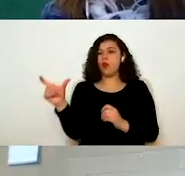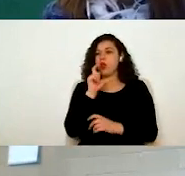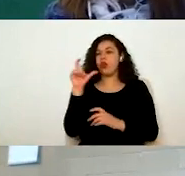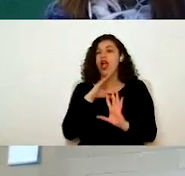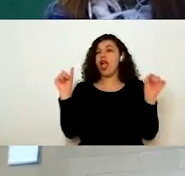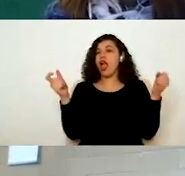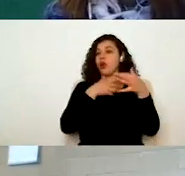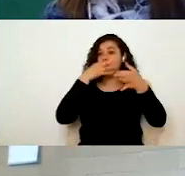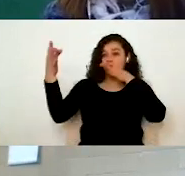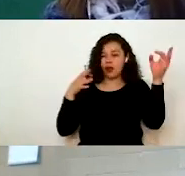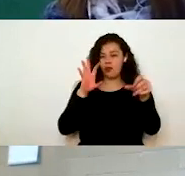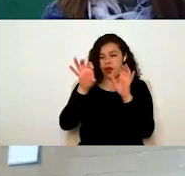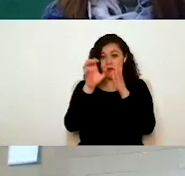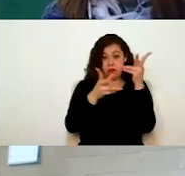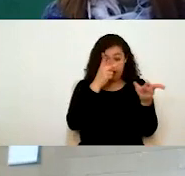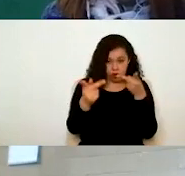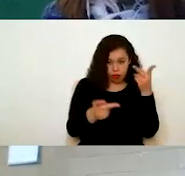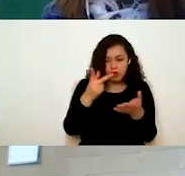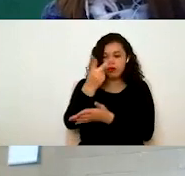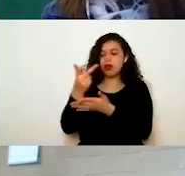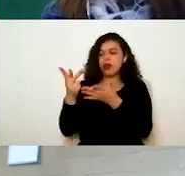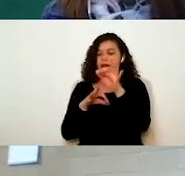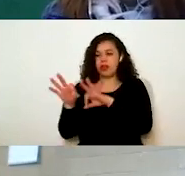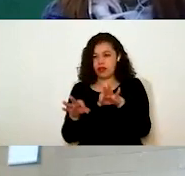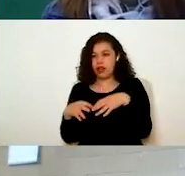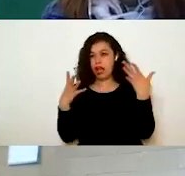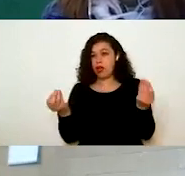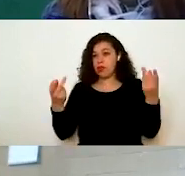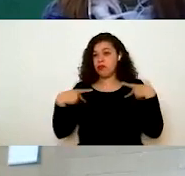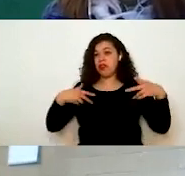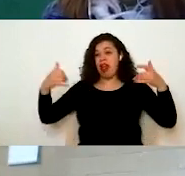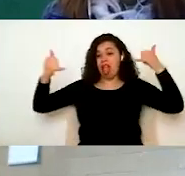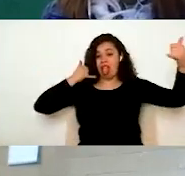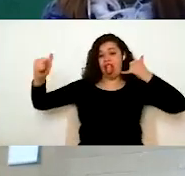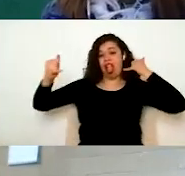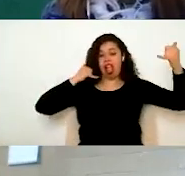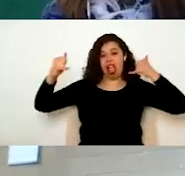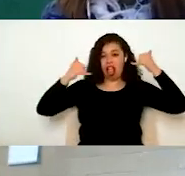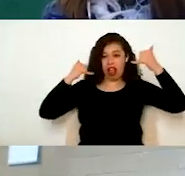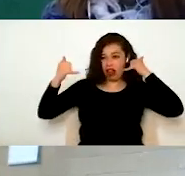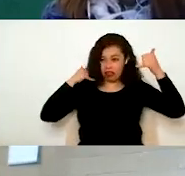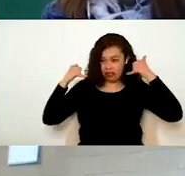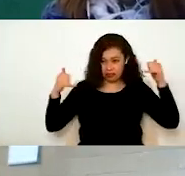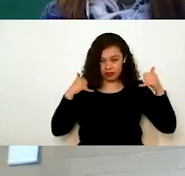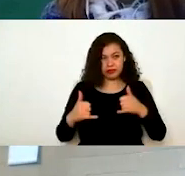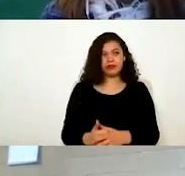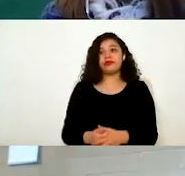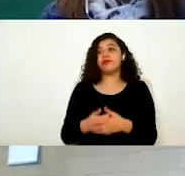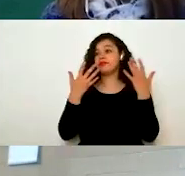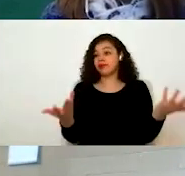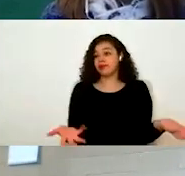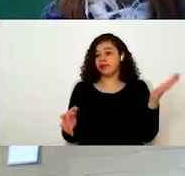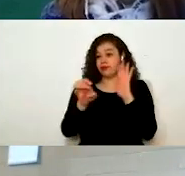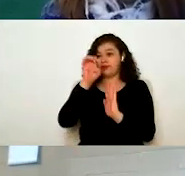ejemplo, lo que fue los cuestionarios, el programa de trabajo, pues hay mucha demanda de llamadas. Entonces, una